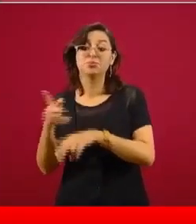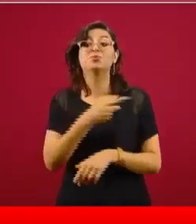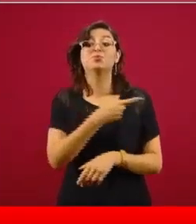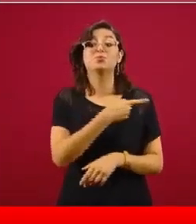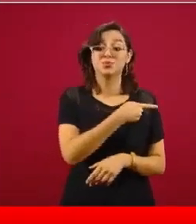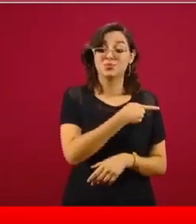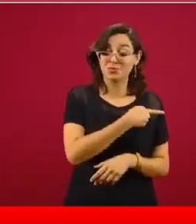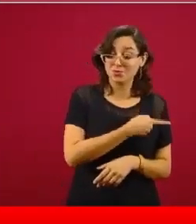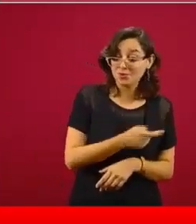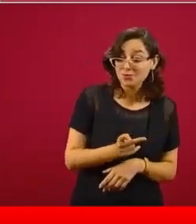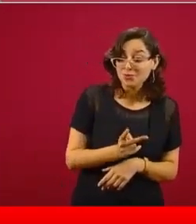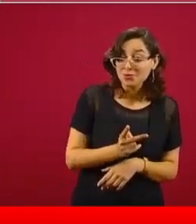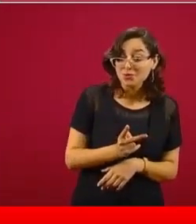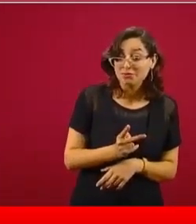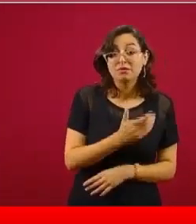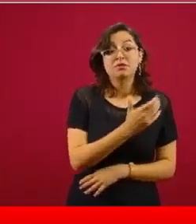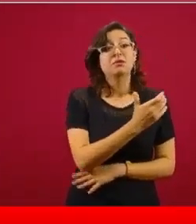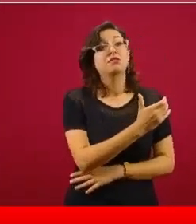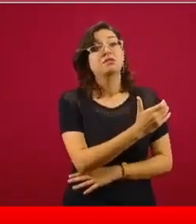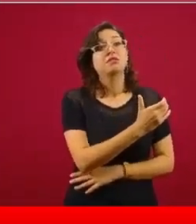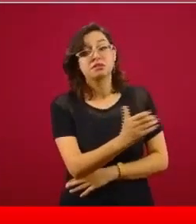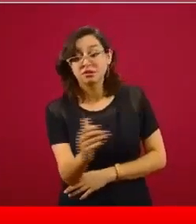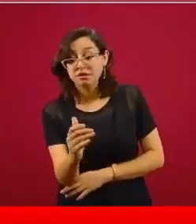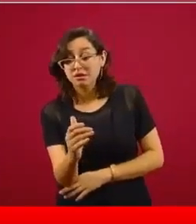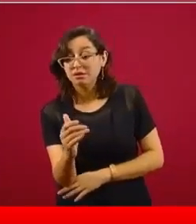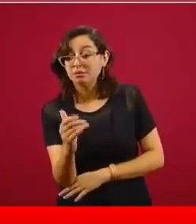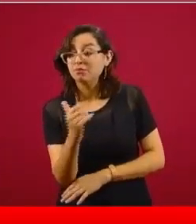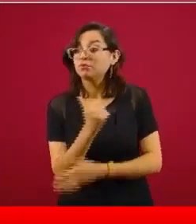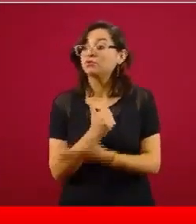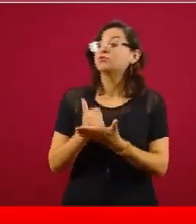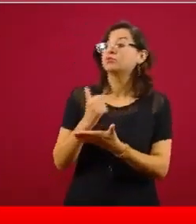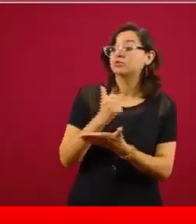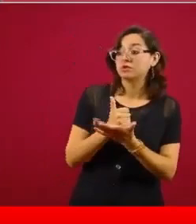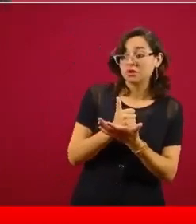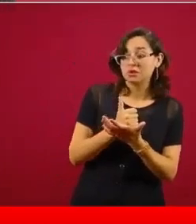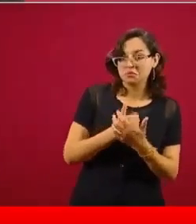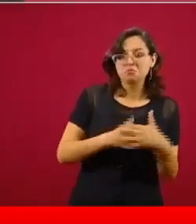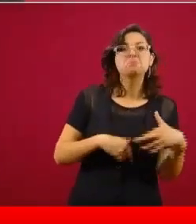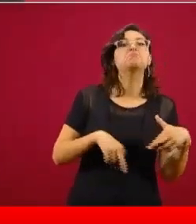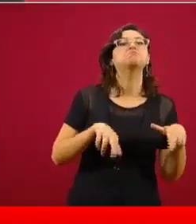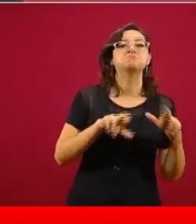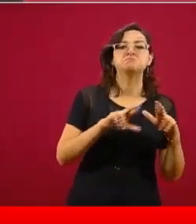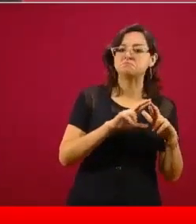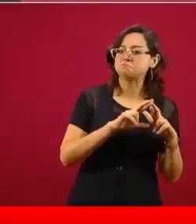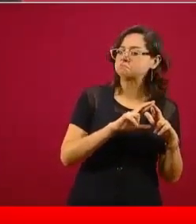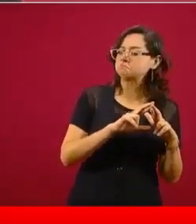que viven en el campo, a los que viven en la ciudad, a los creyentes, a los no creyentes.